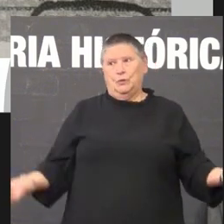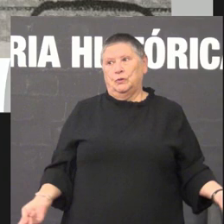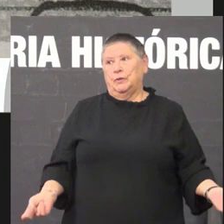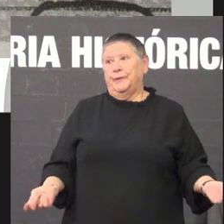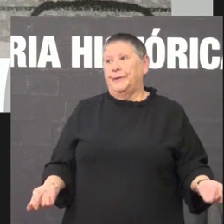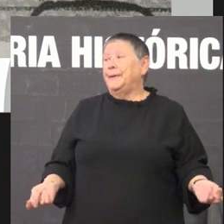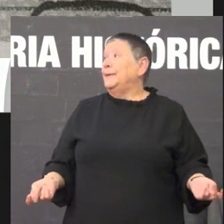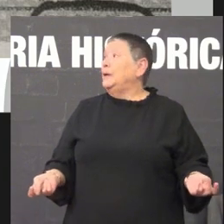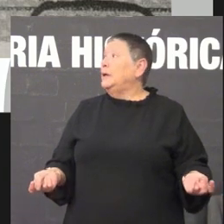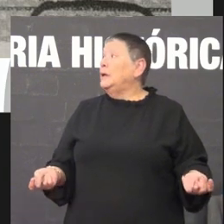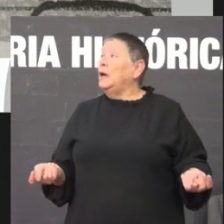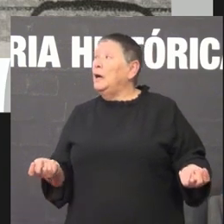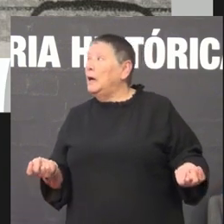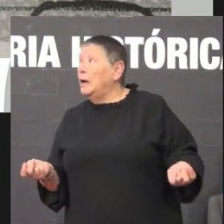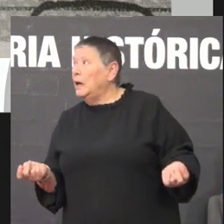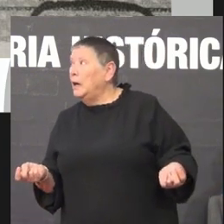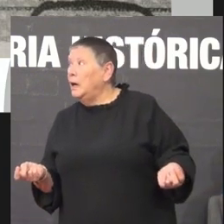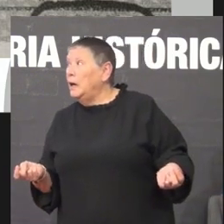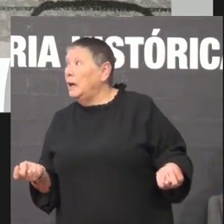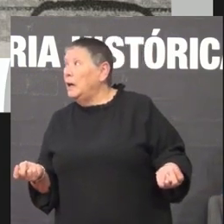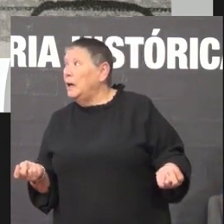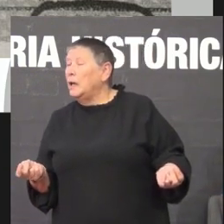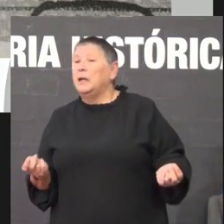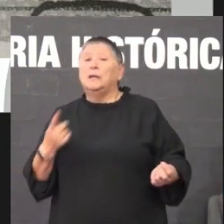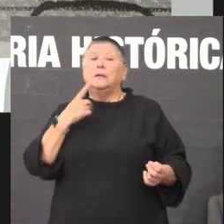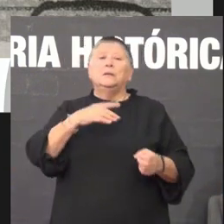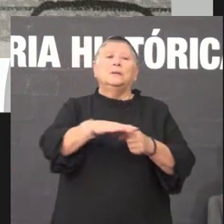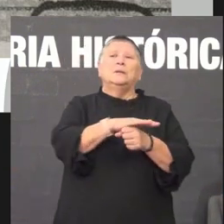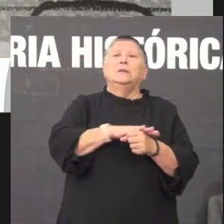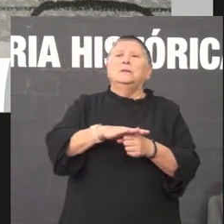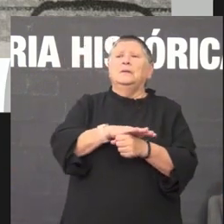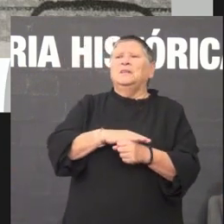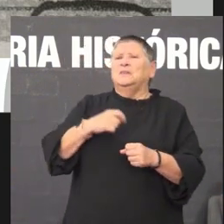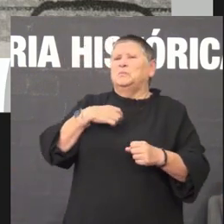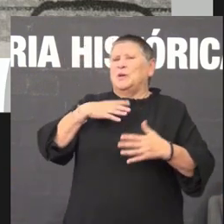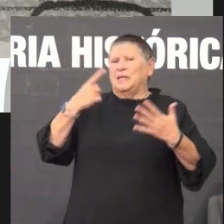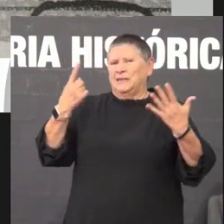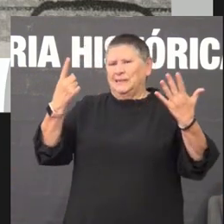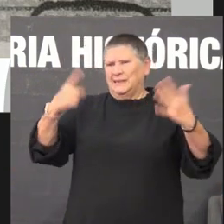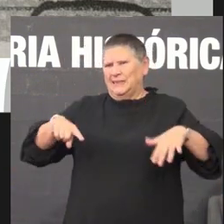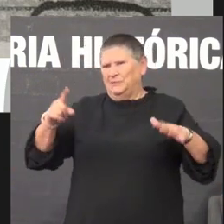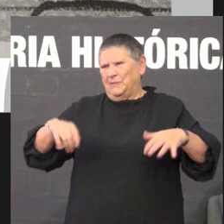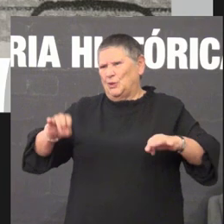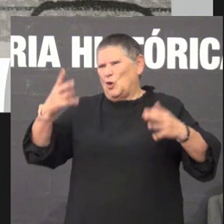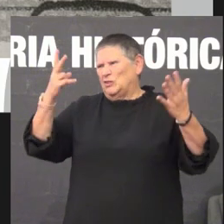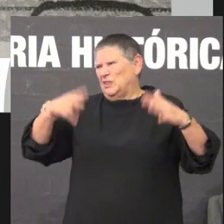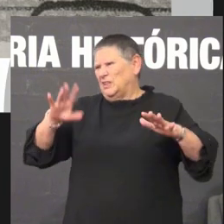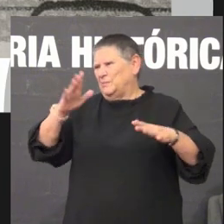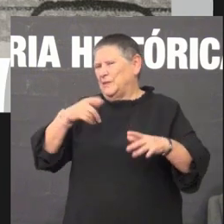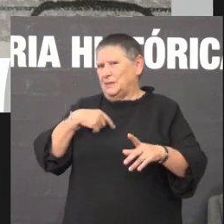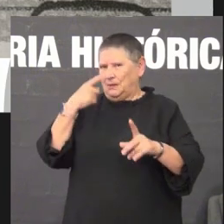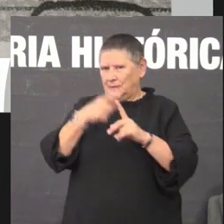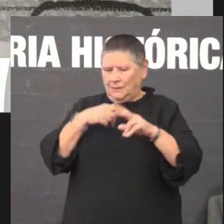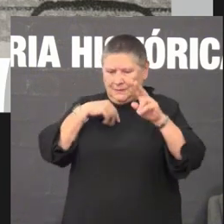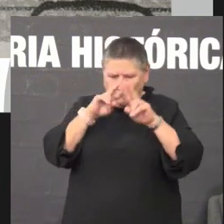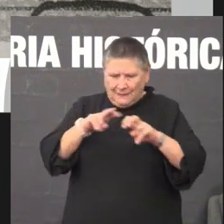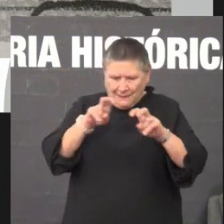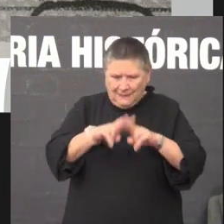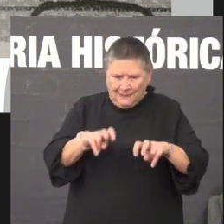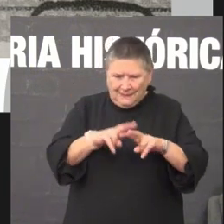a esas dediquelle non sei se seis páginas pero dediquelle seis meses ou sete meses á súa pesquisa